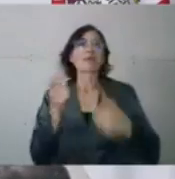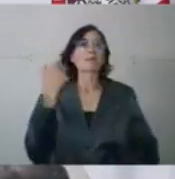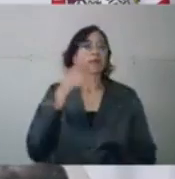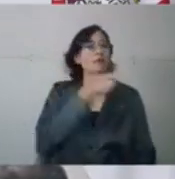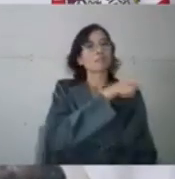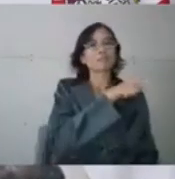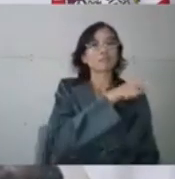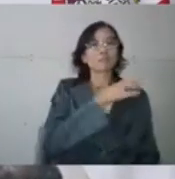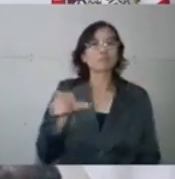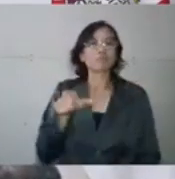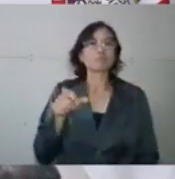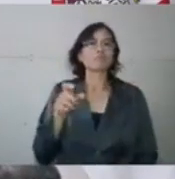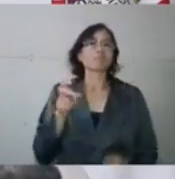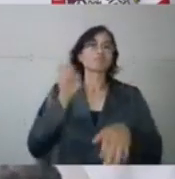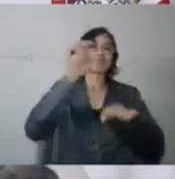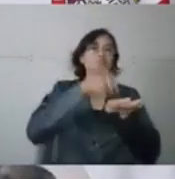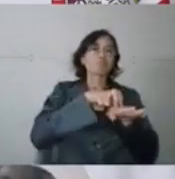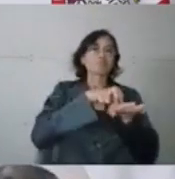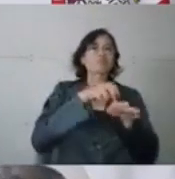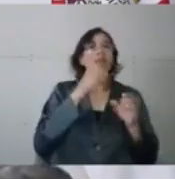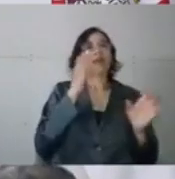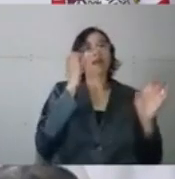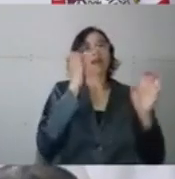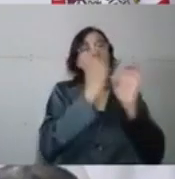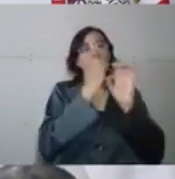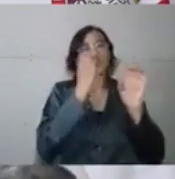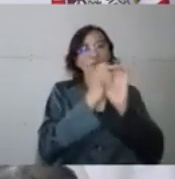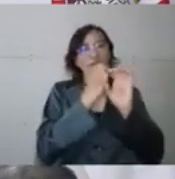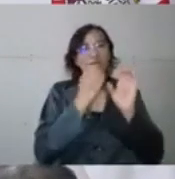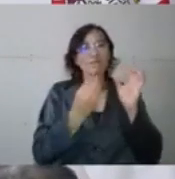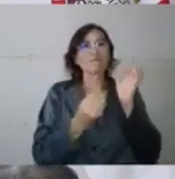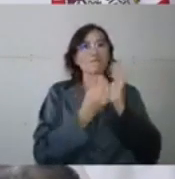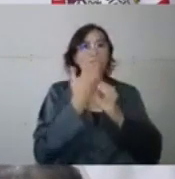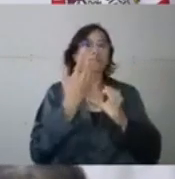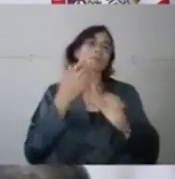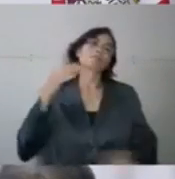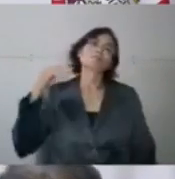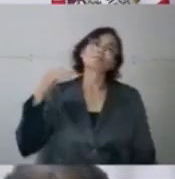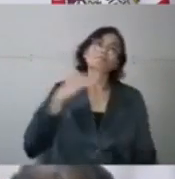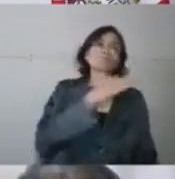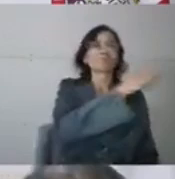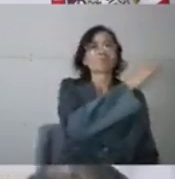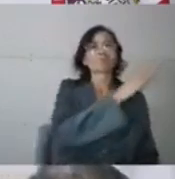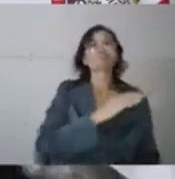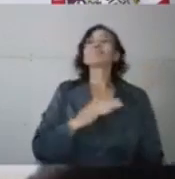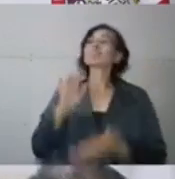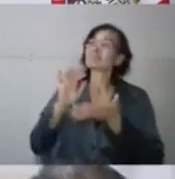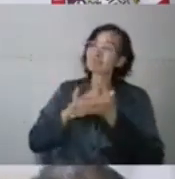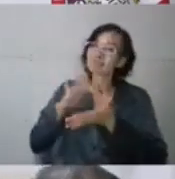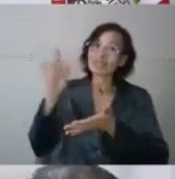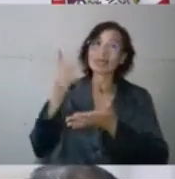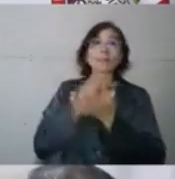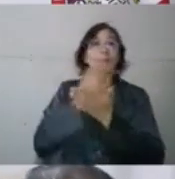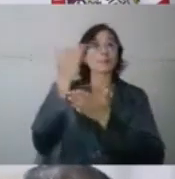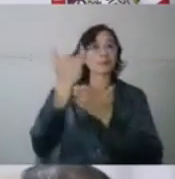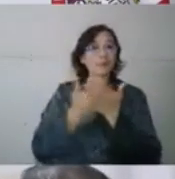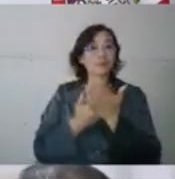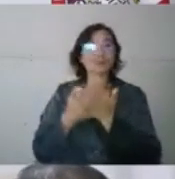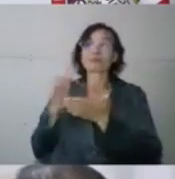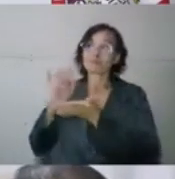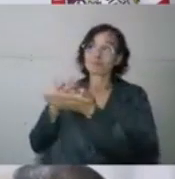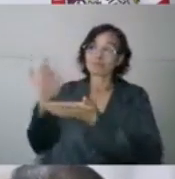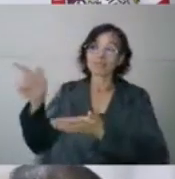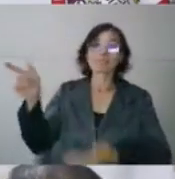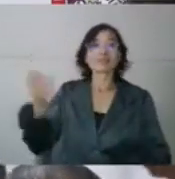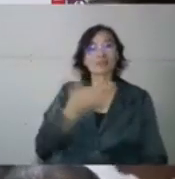estos proyectos en beneficio de Tijuana y decirle que estamos listos para recibir otros más proyectos que vengan a fortalecer